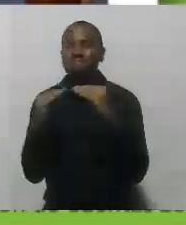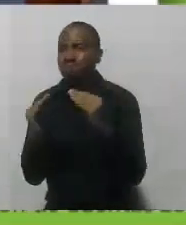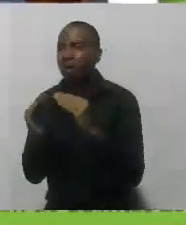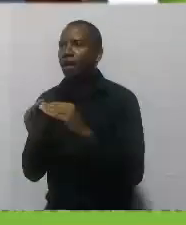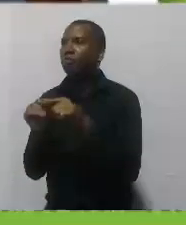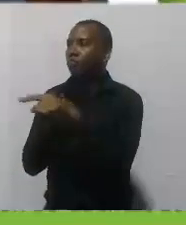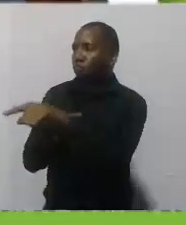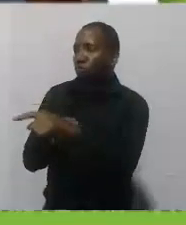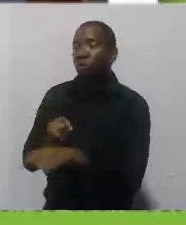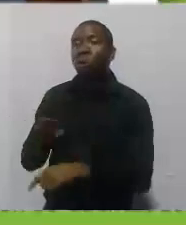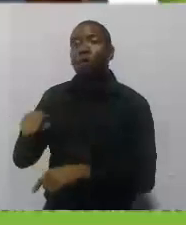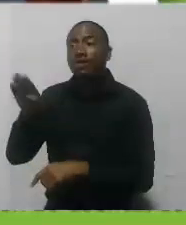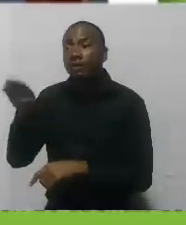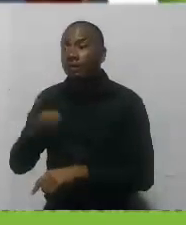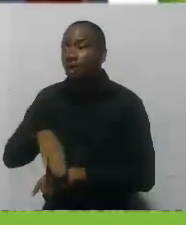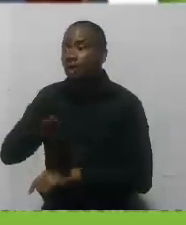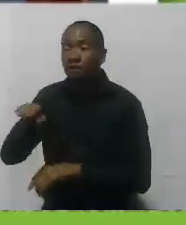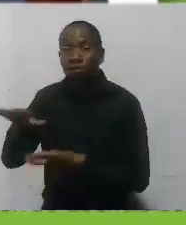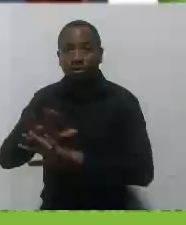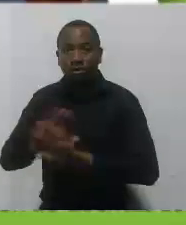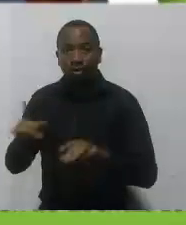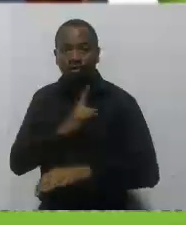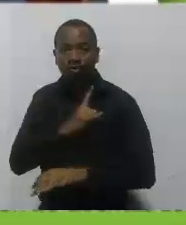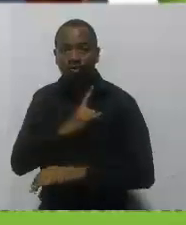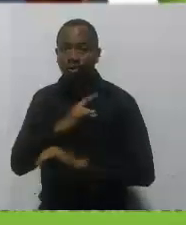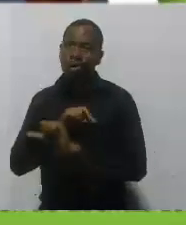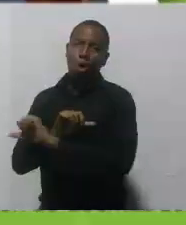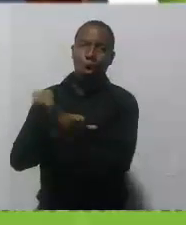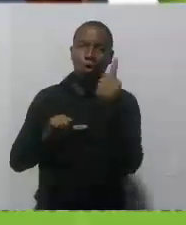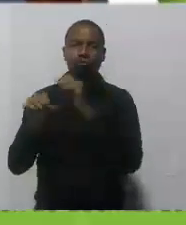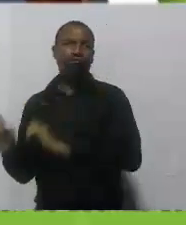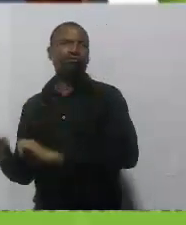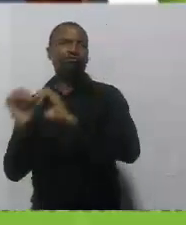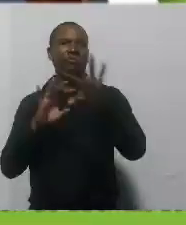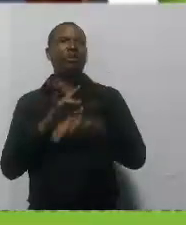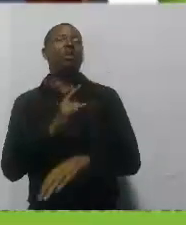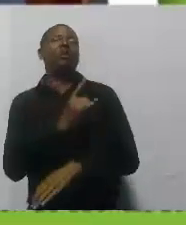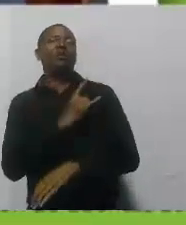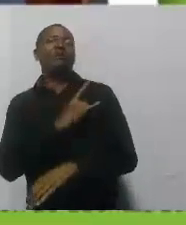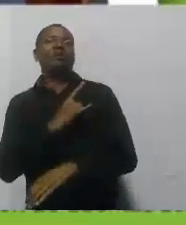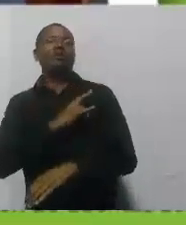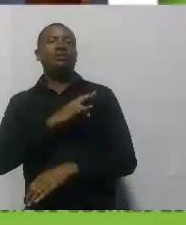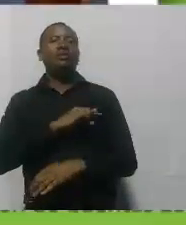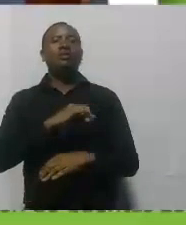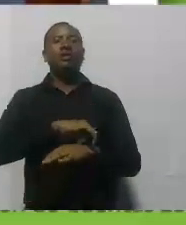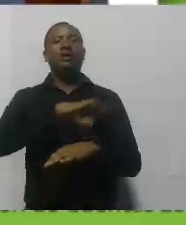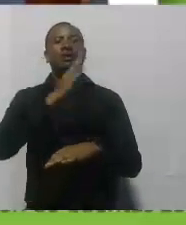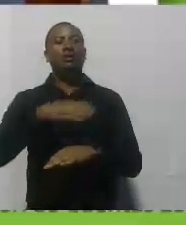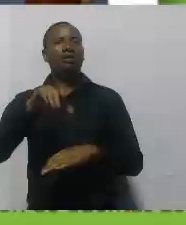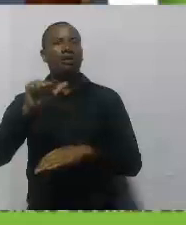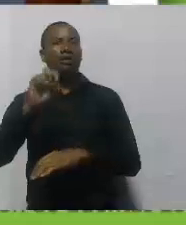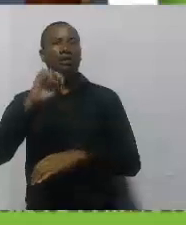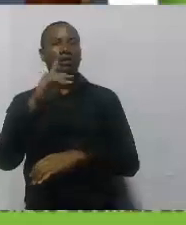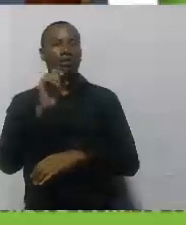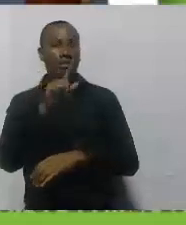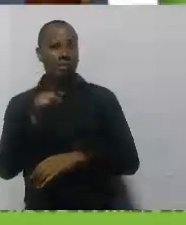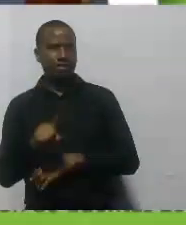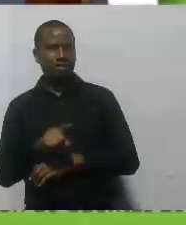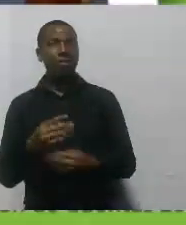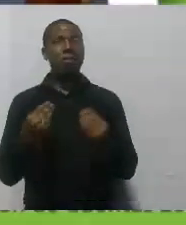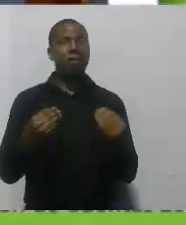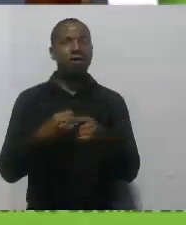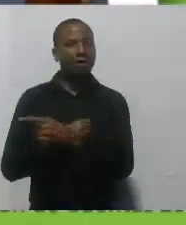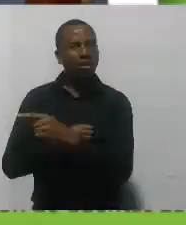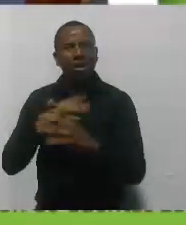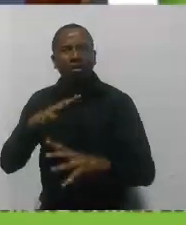Universidad de los Andes. Lo que les va a permitir a ellos salir también con su certificación en los temas de